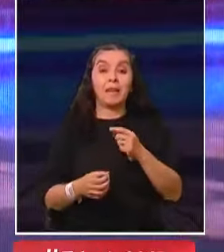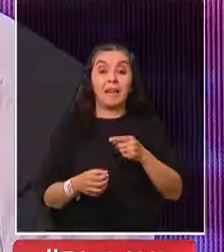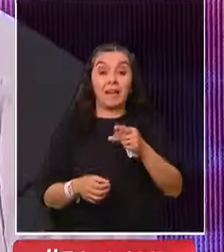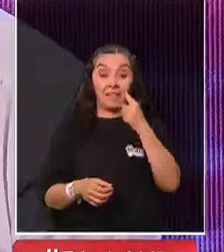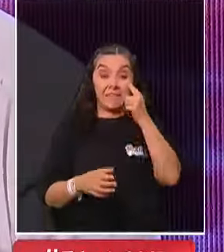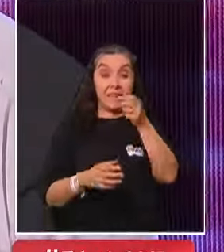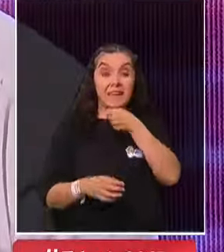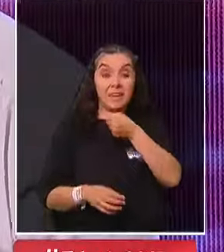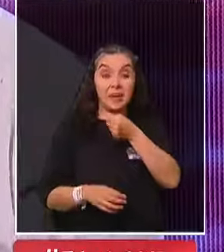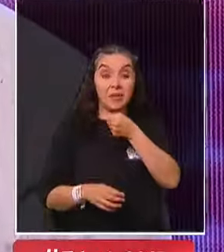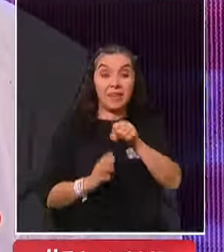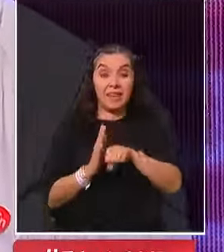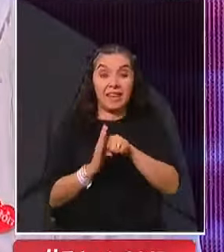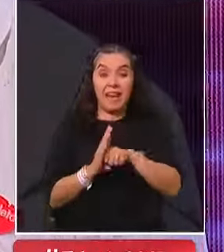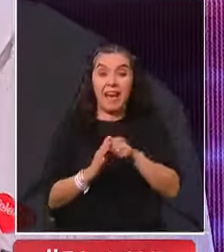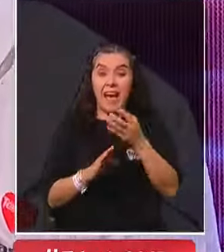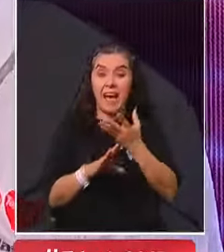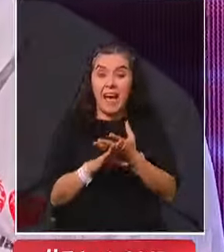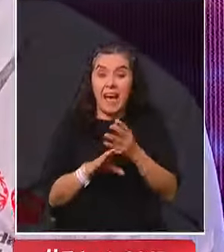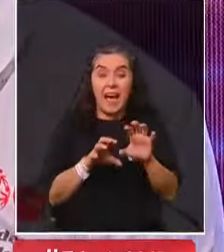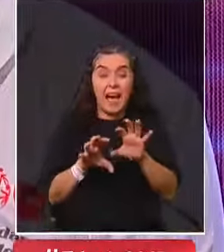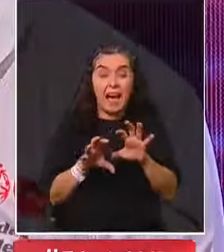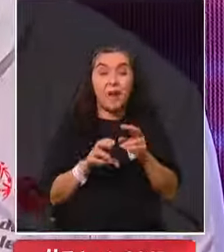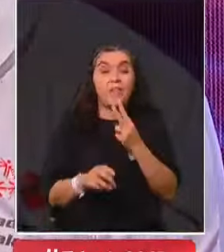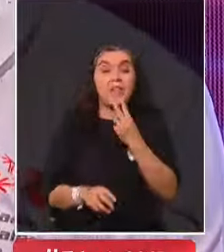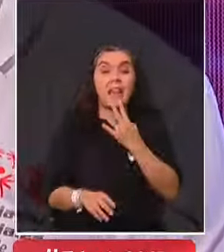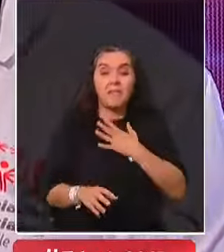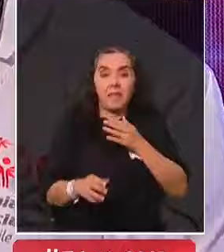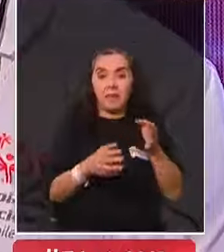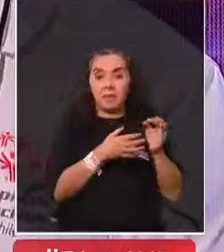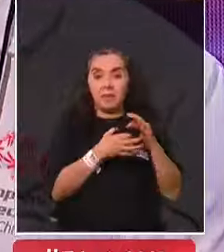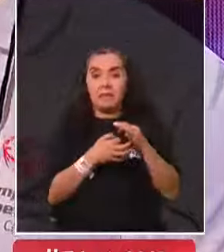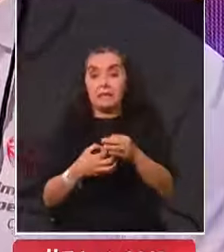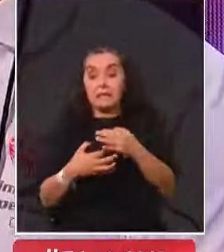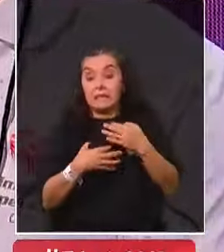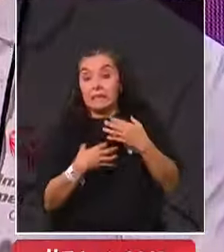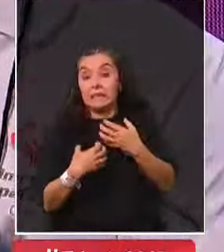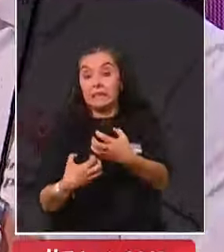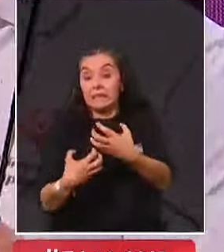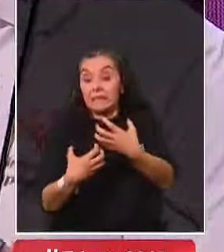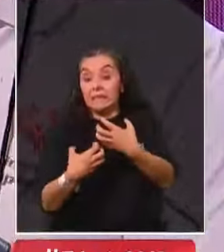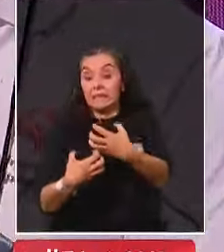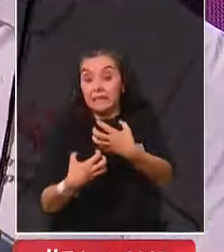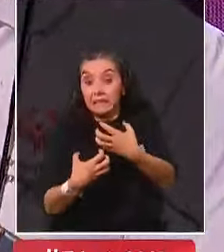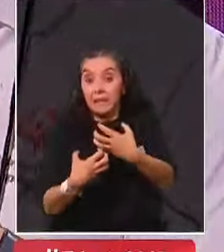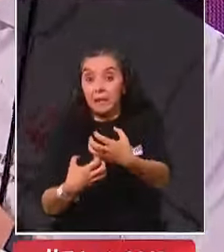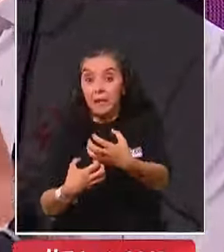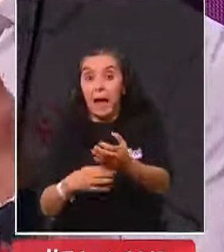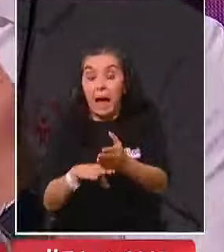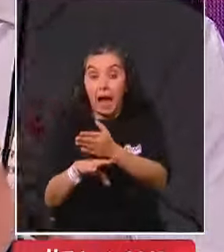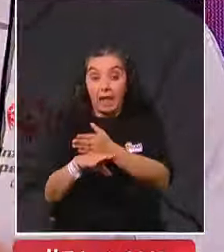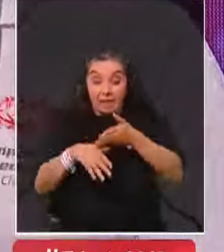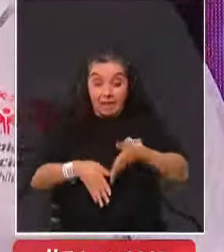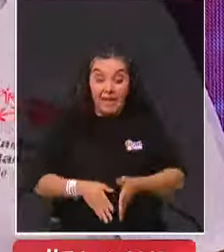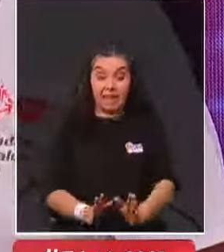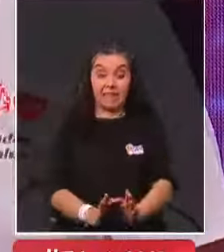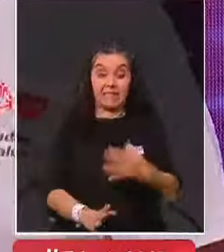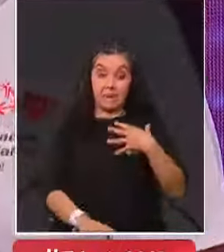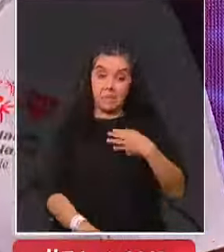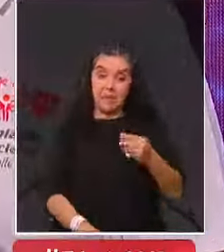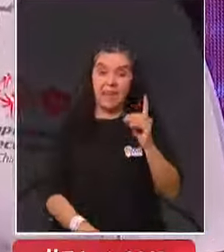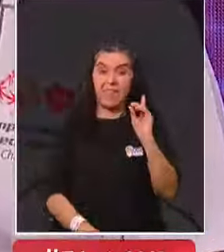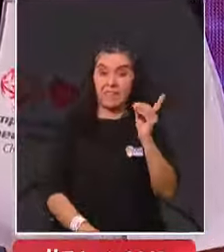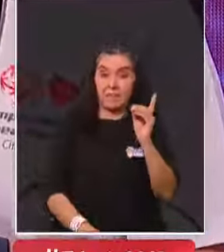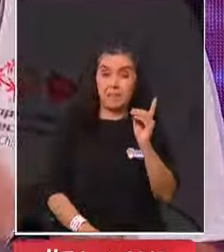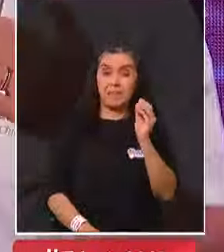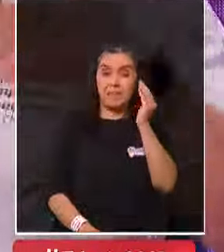nota, hay algo en la vida que me está tirando para este lado. Como decía, si bien yo antes de que naciera mi hija con todo este problema de la discapacidad